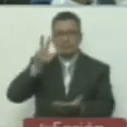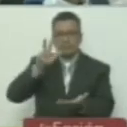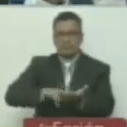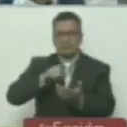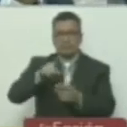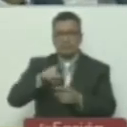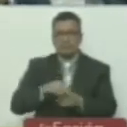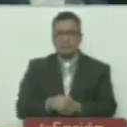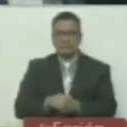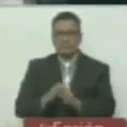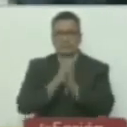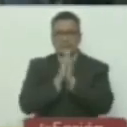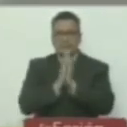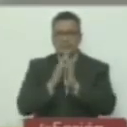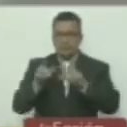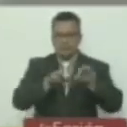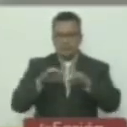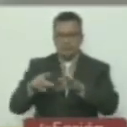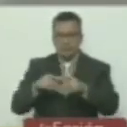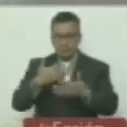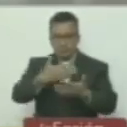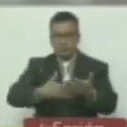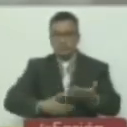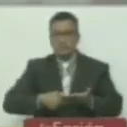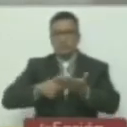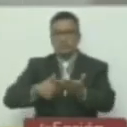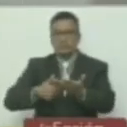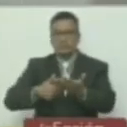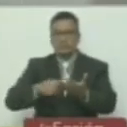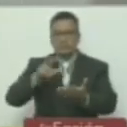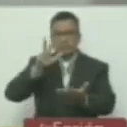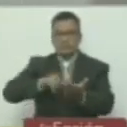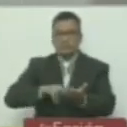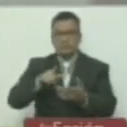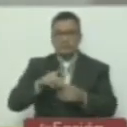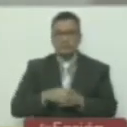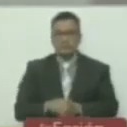aprobado, por favor, secretaria, deje constancia de esta aprobación. Siguiente.